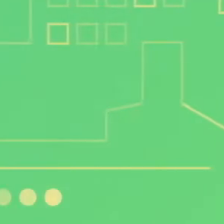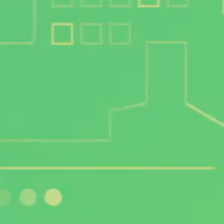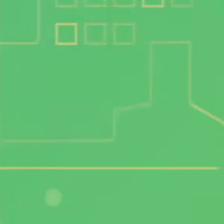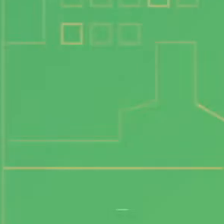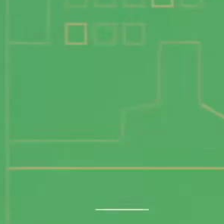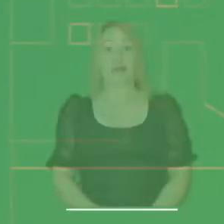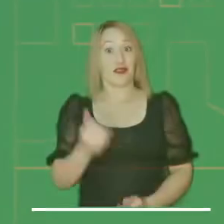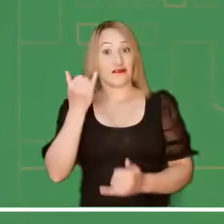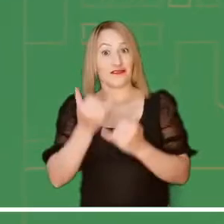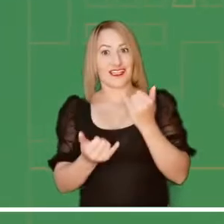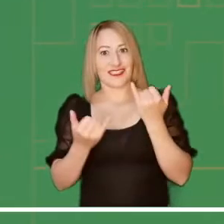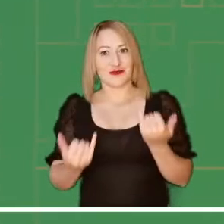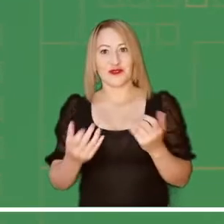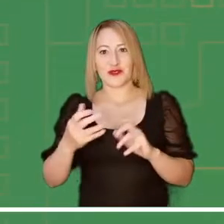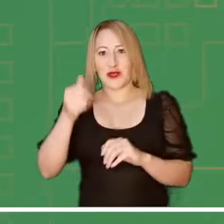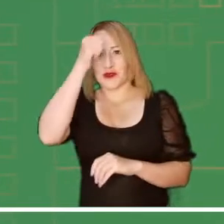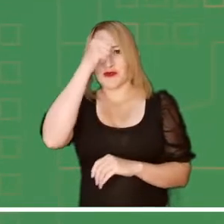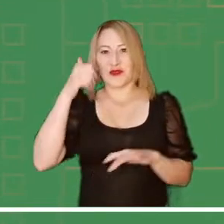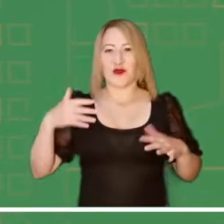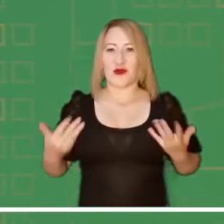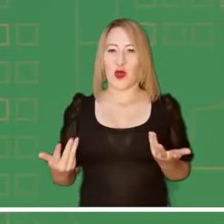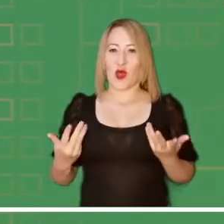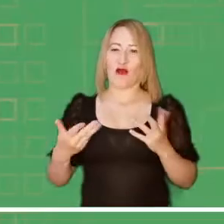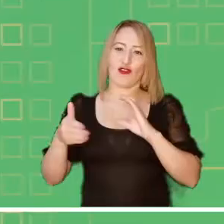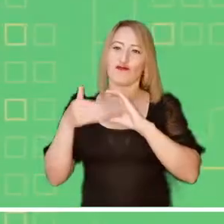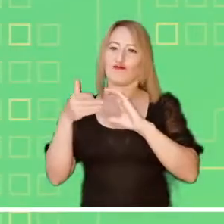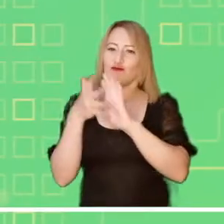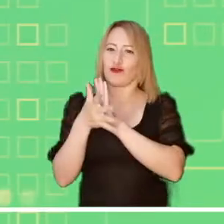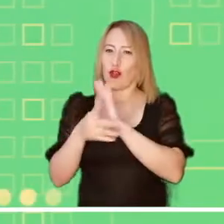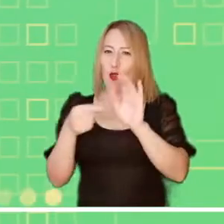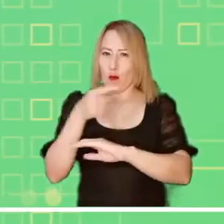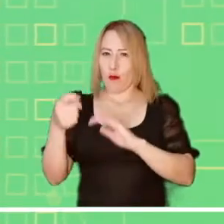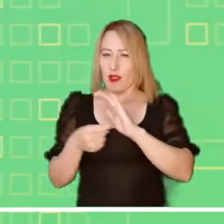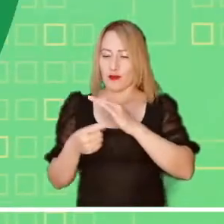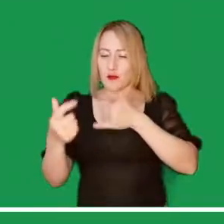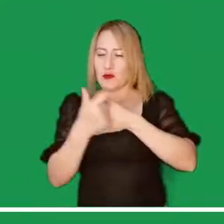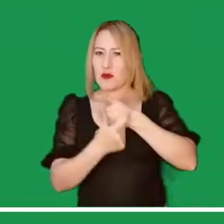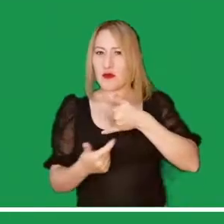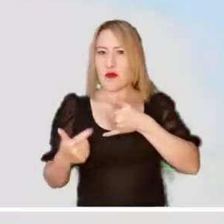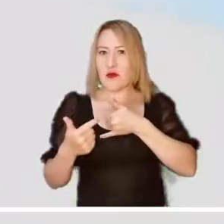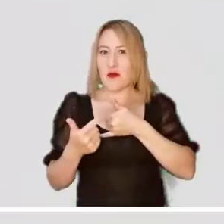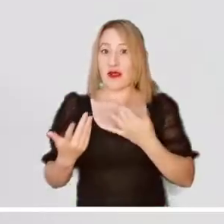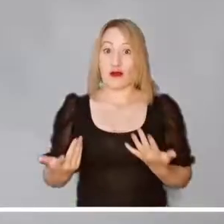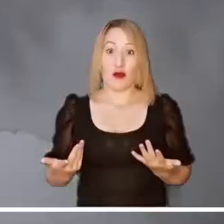Finalizamos este fin de semana con el pronóstico del tiempo de la noche en las diferentes regiones del país.